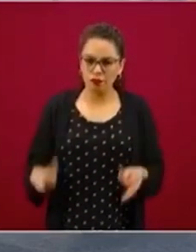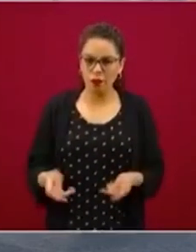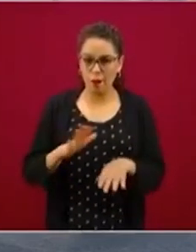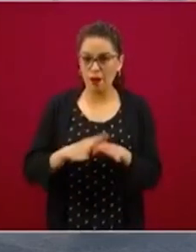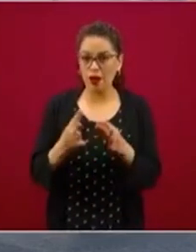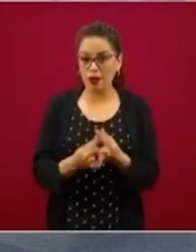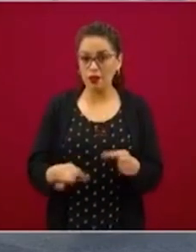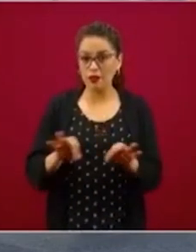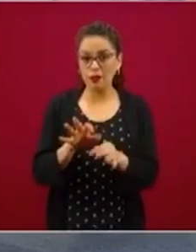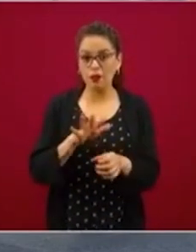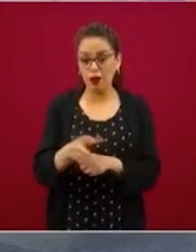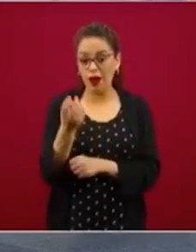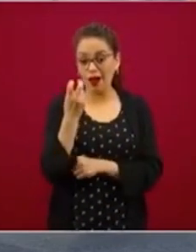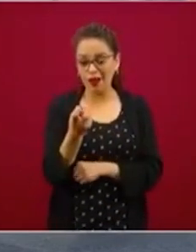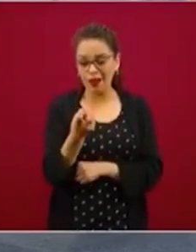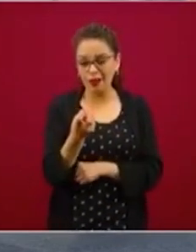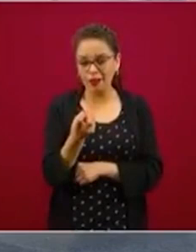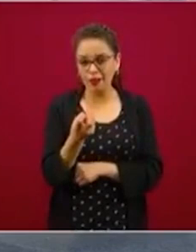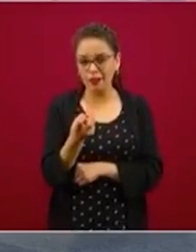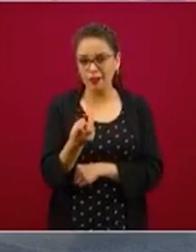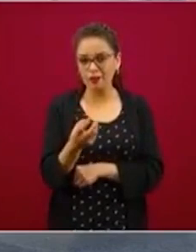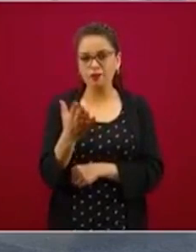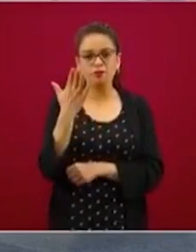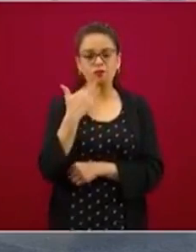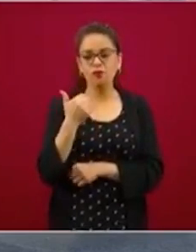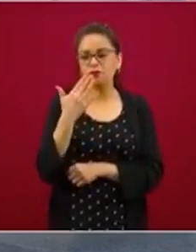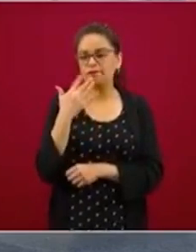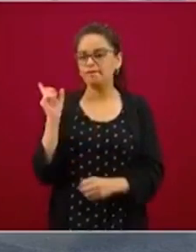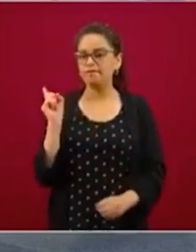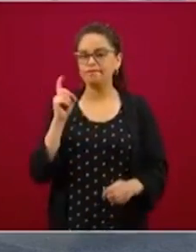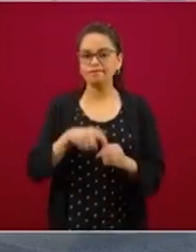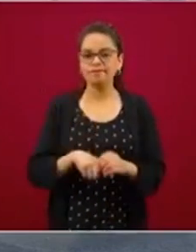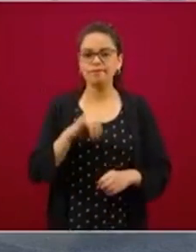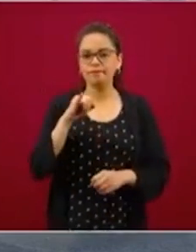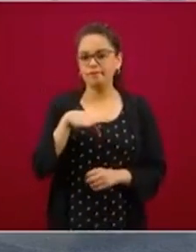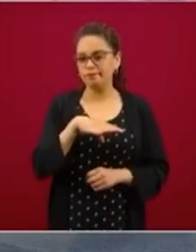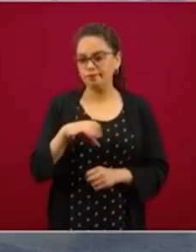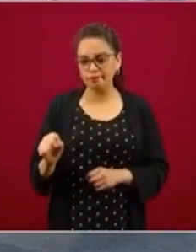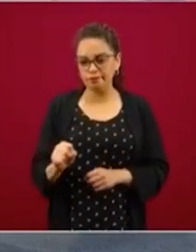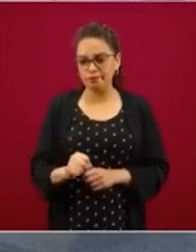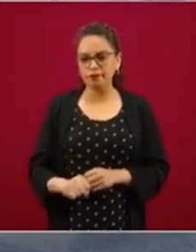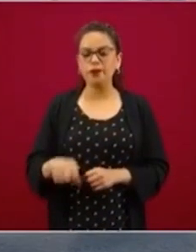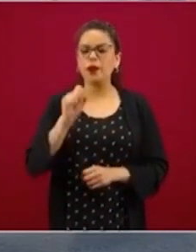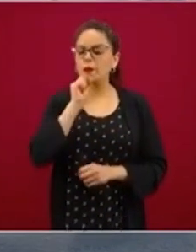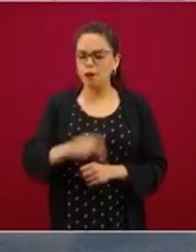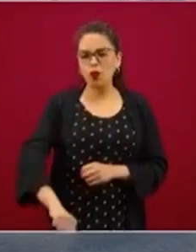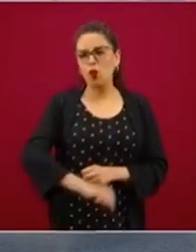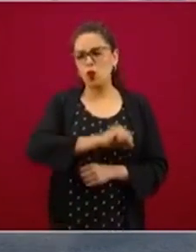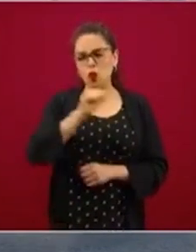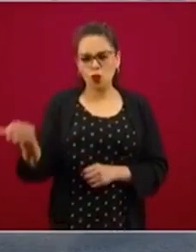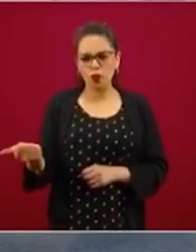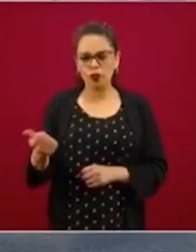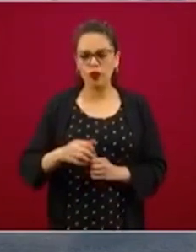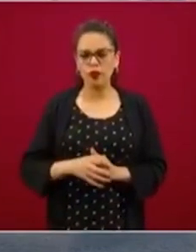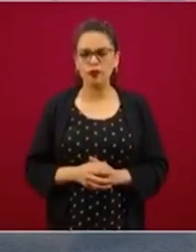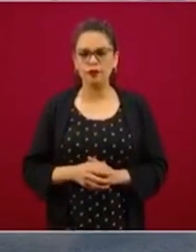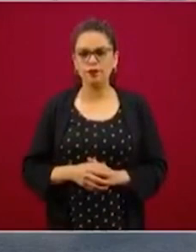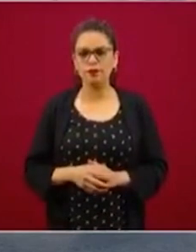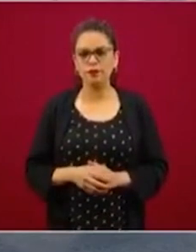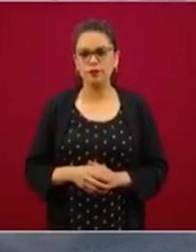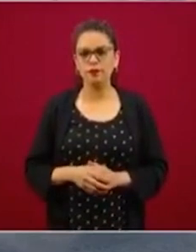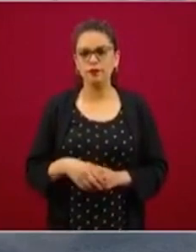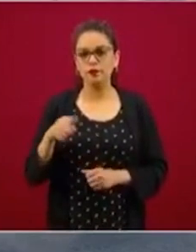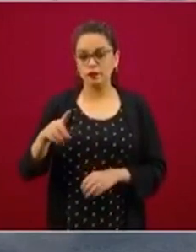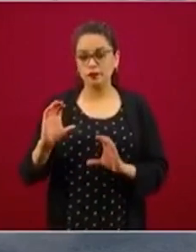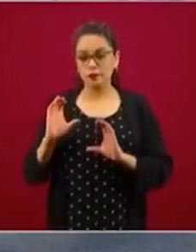que les comentaba, no tener seguridad social, también otras que muchas veces son contratados